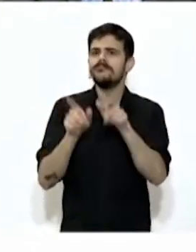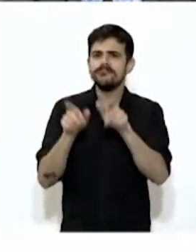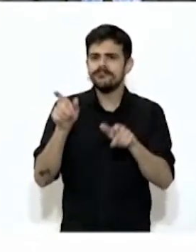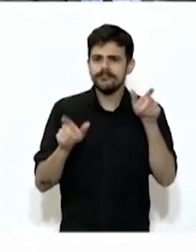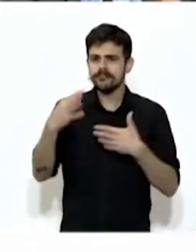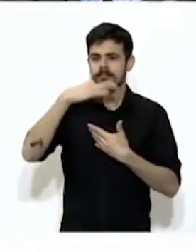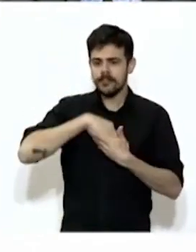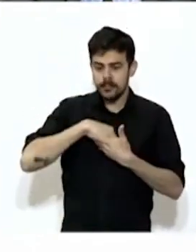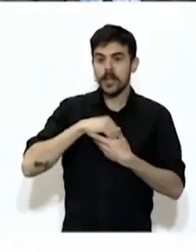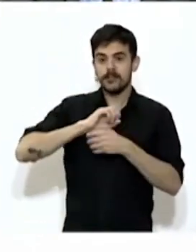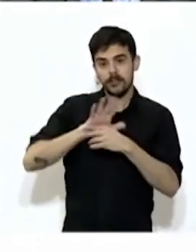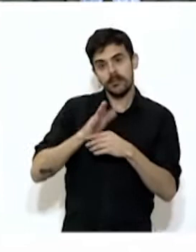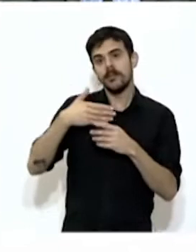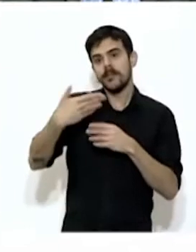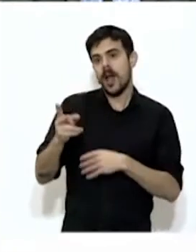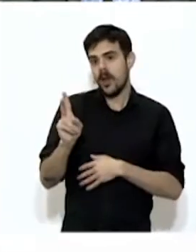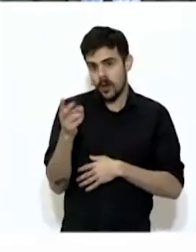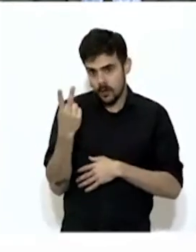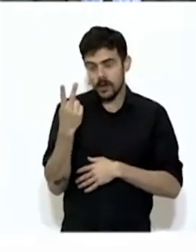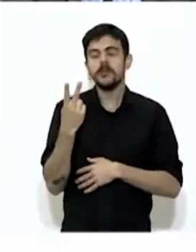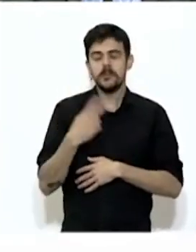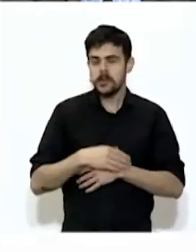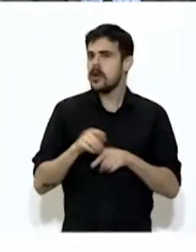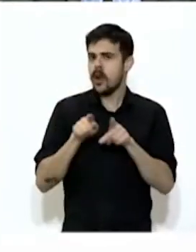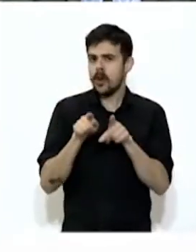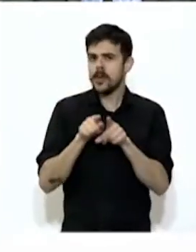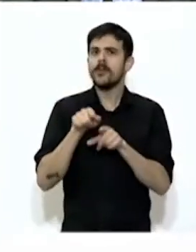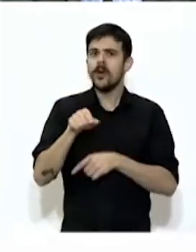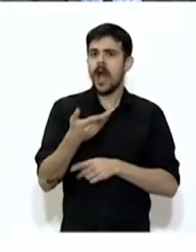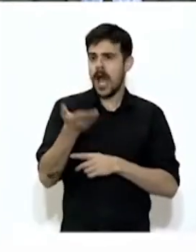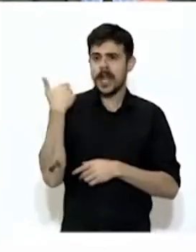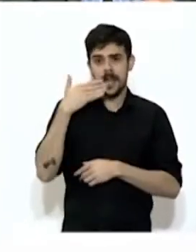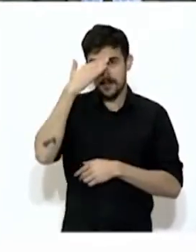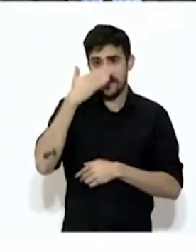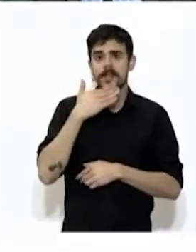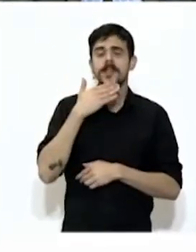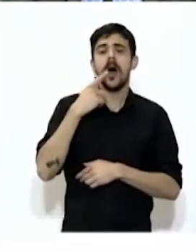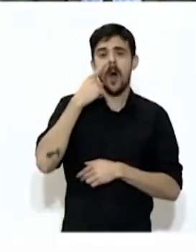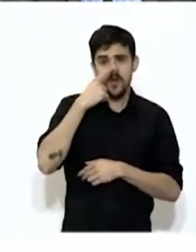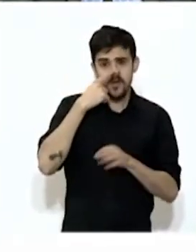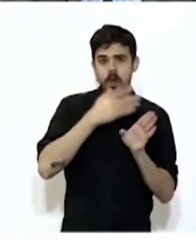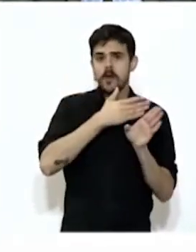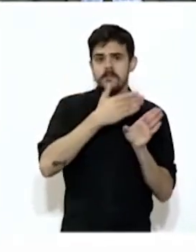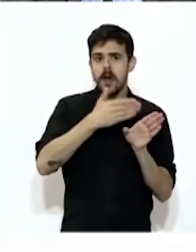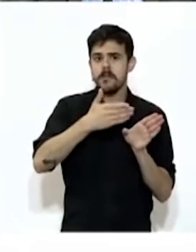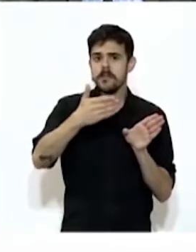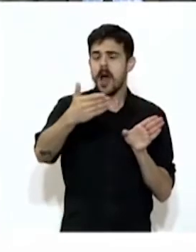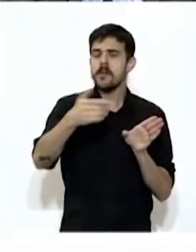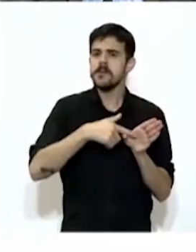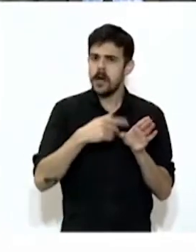fallecimiento y también observamos desde junio aproximadamente que viene, que fue el pico más alto que viene